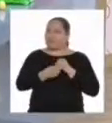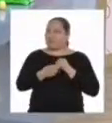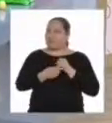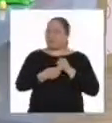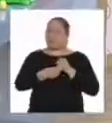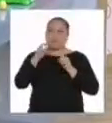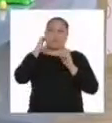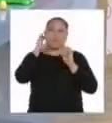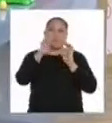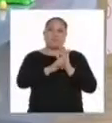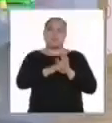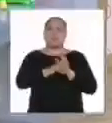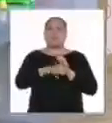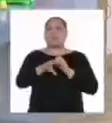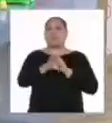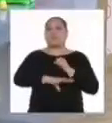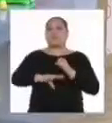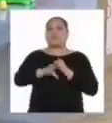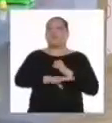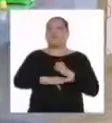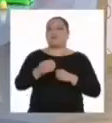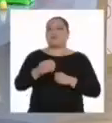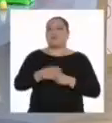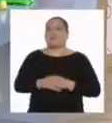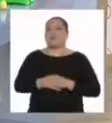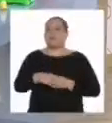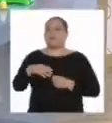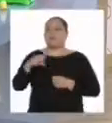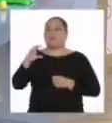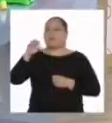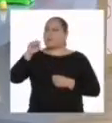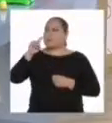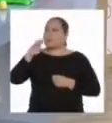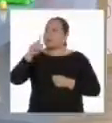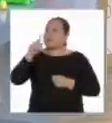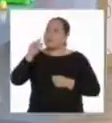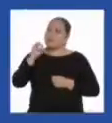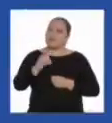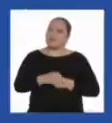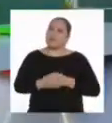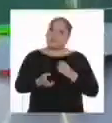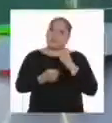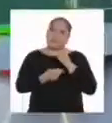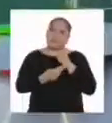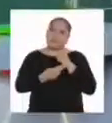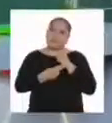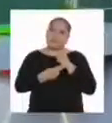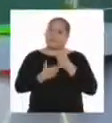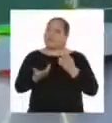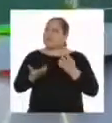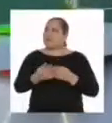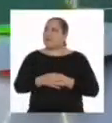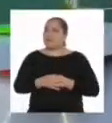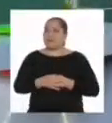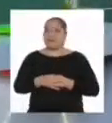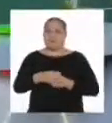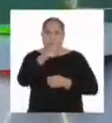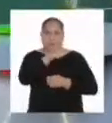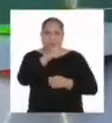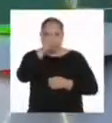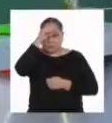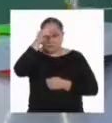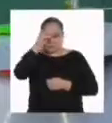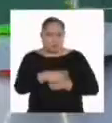como la cuenta básica de ahorros, la cuenta sueldo y el ahorro a plazo fijo. ¿Y ustedes, chicas y chicos,